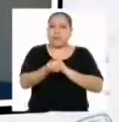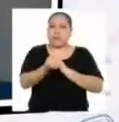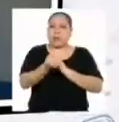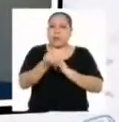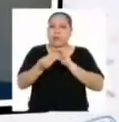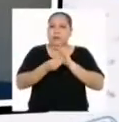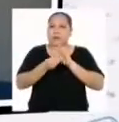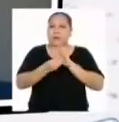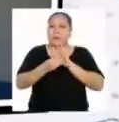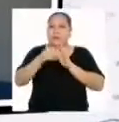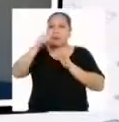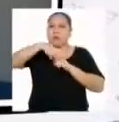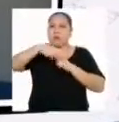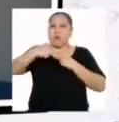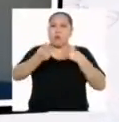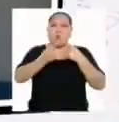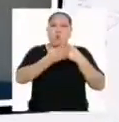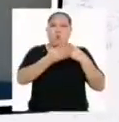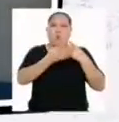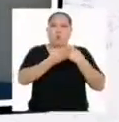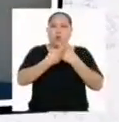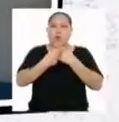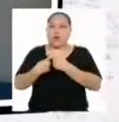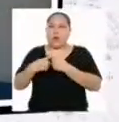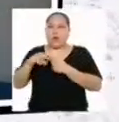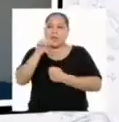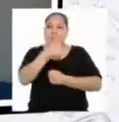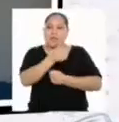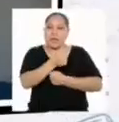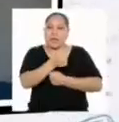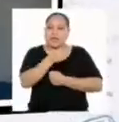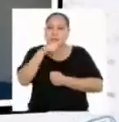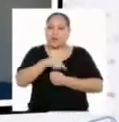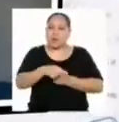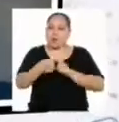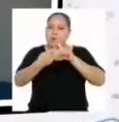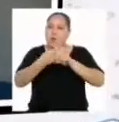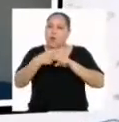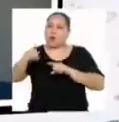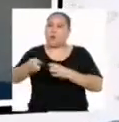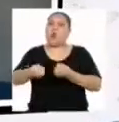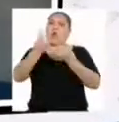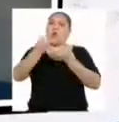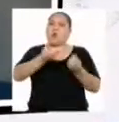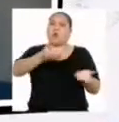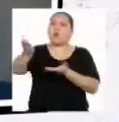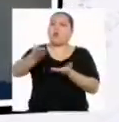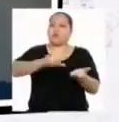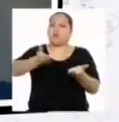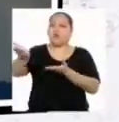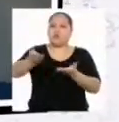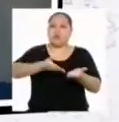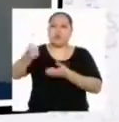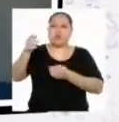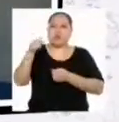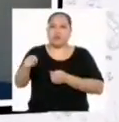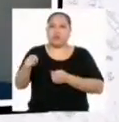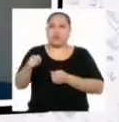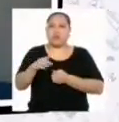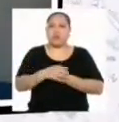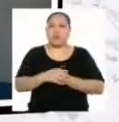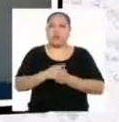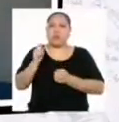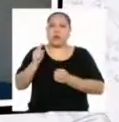ingresos, debemos multiplicar 10 soles por la cantidad de envíos a domicilio. Y su